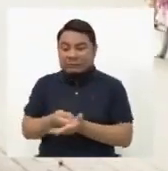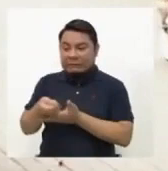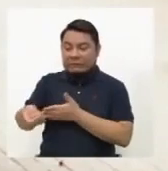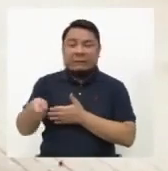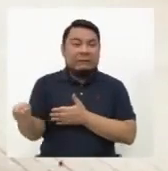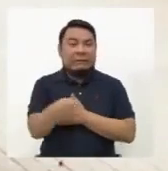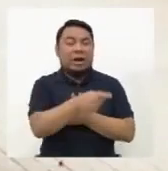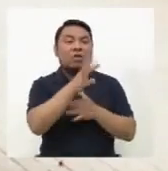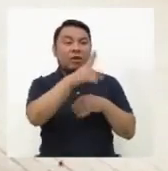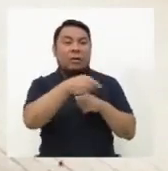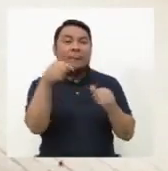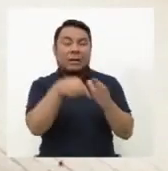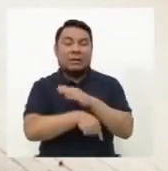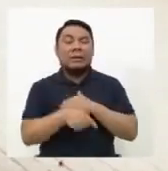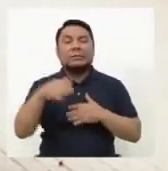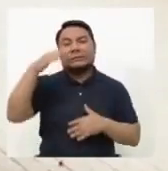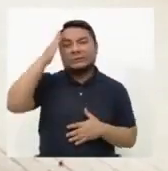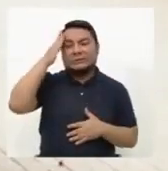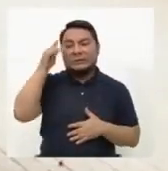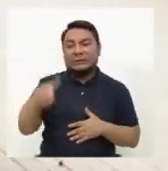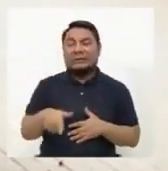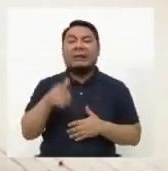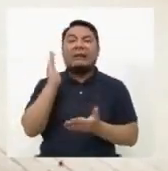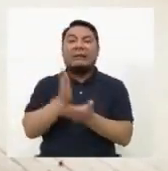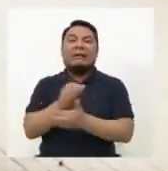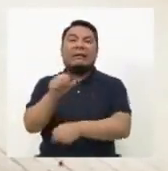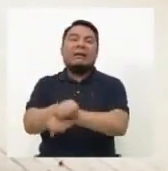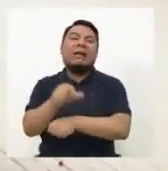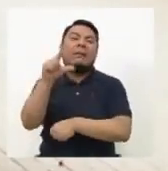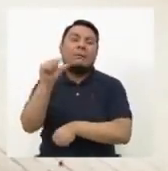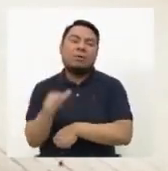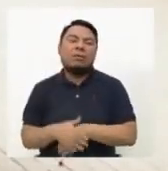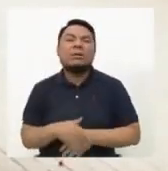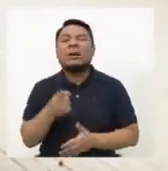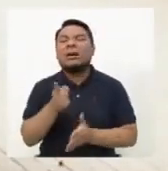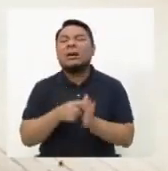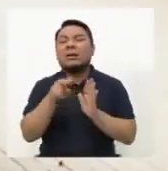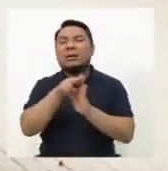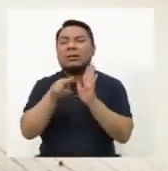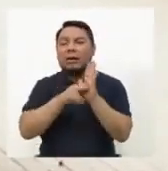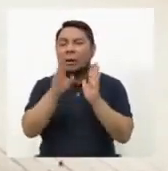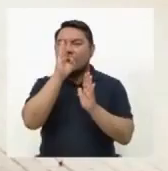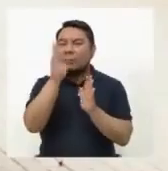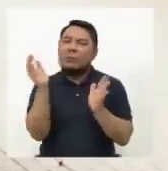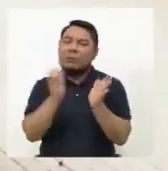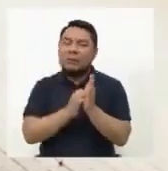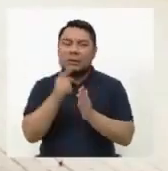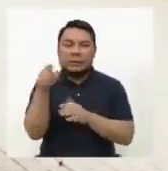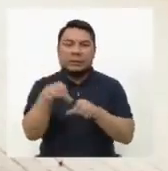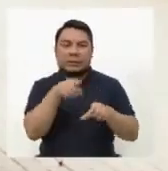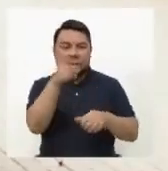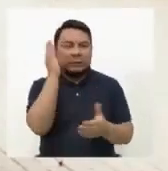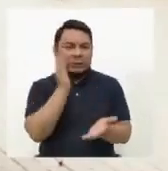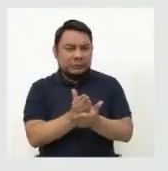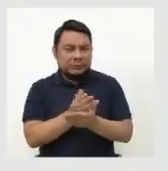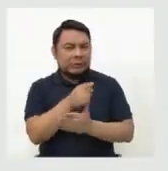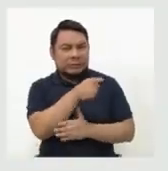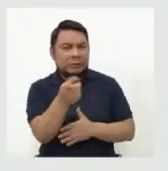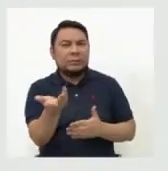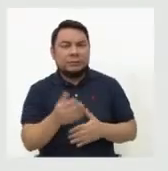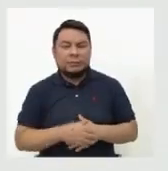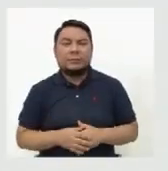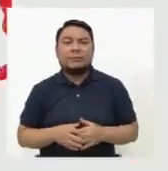y matar porque saben que tienen una condena menor. ¿Qué normas más drásticas crearía usted para sancionar estos actos?